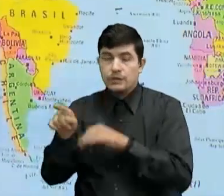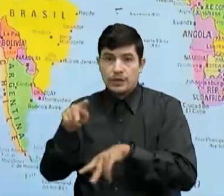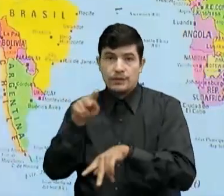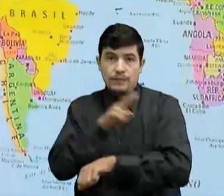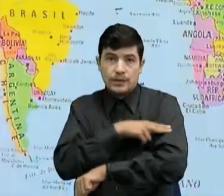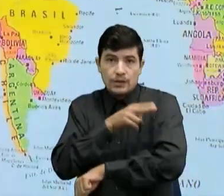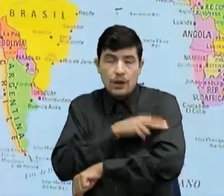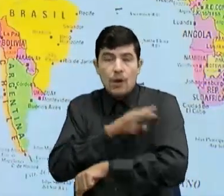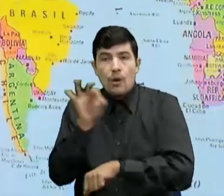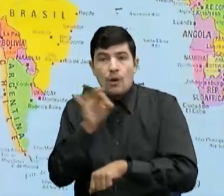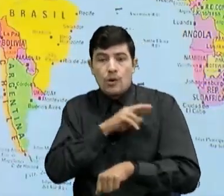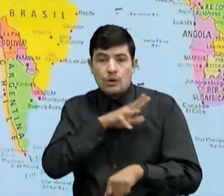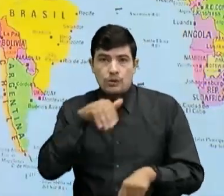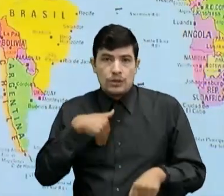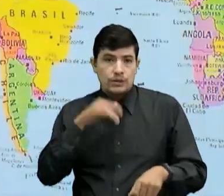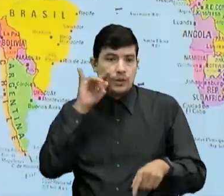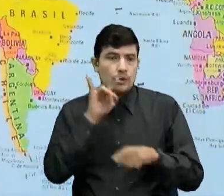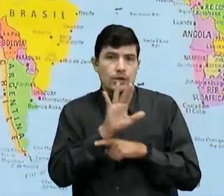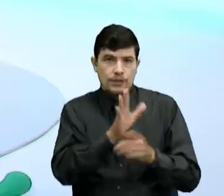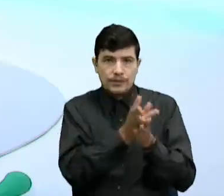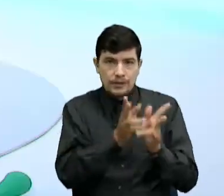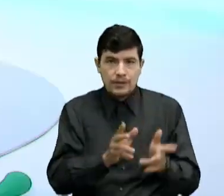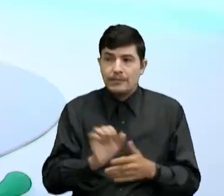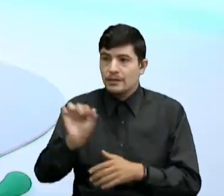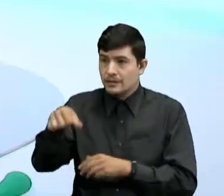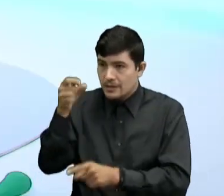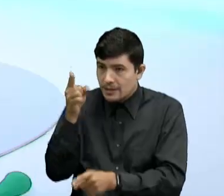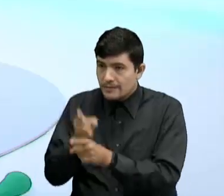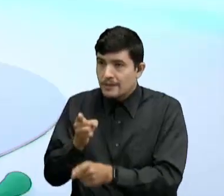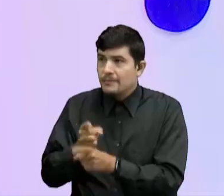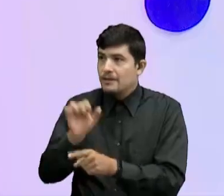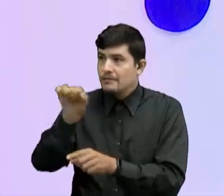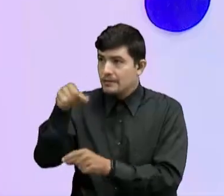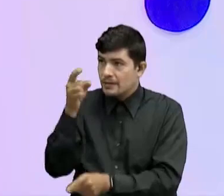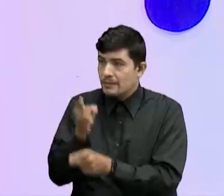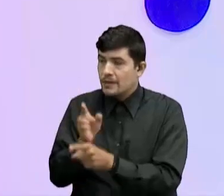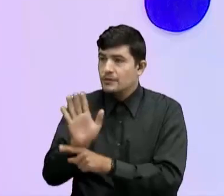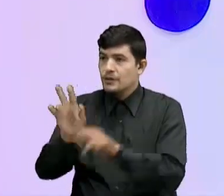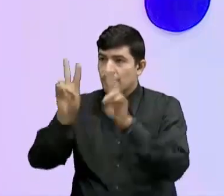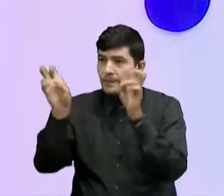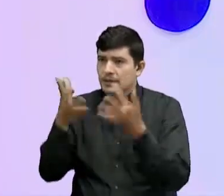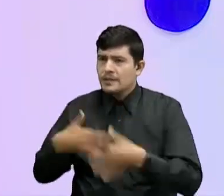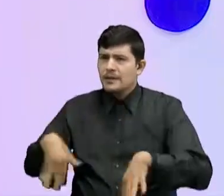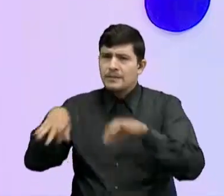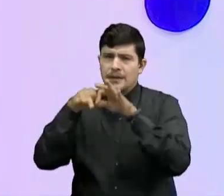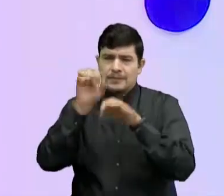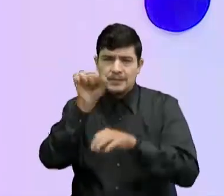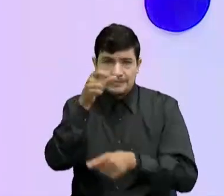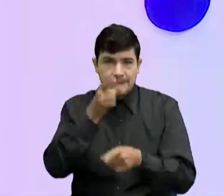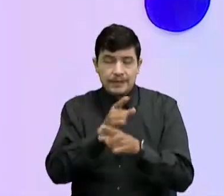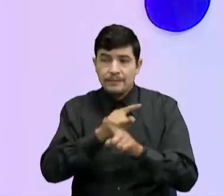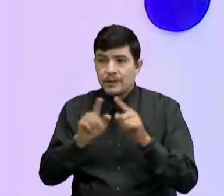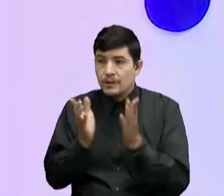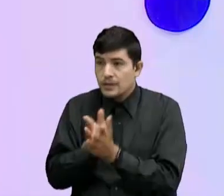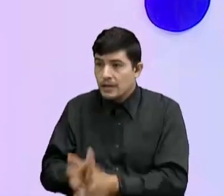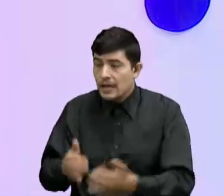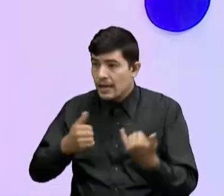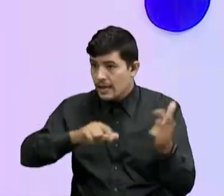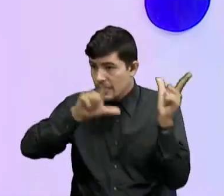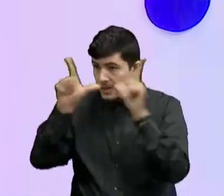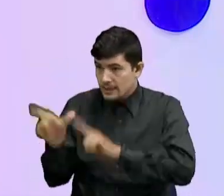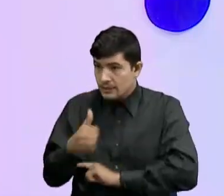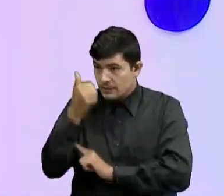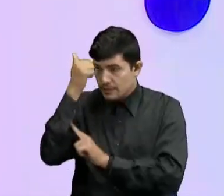Y nuestros controlores estudiantiles Sí Exactamente Esto es súper súper importante Pero bueno chicos Profe Ya terminamos acá Nuestro